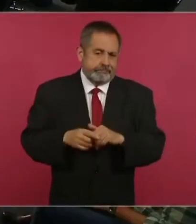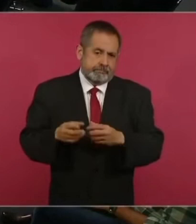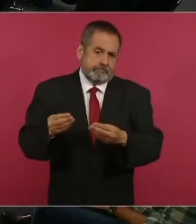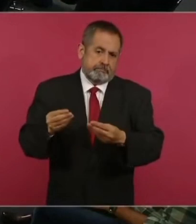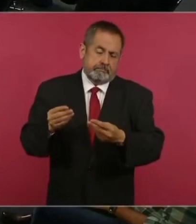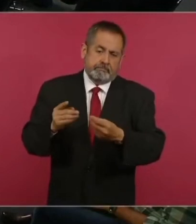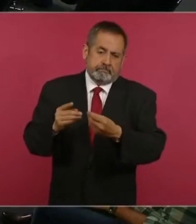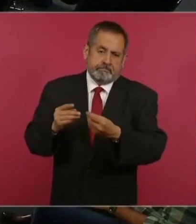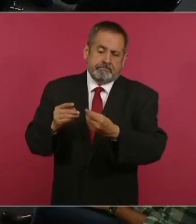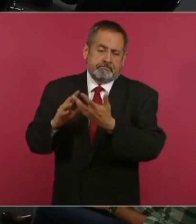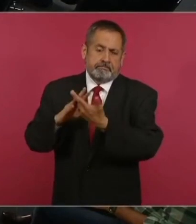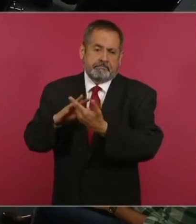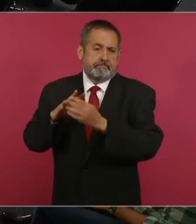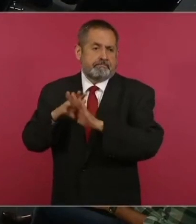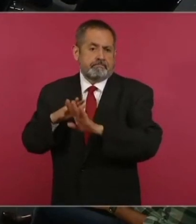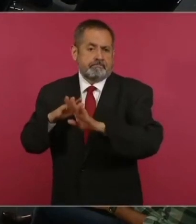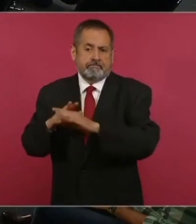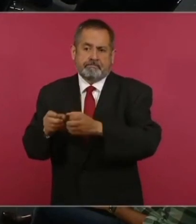mucho